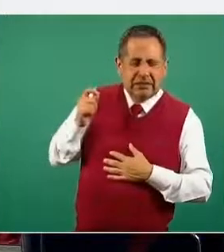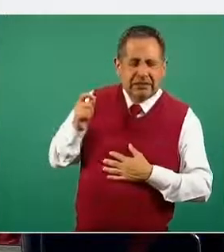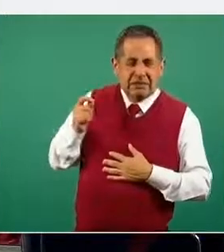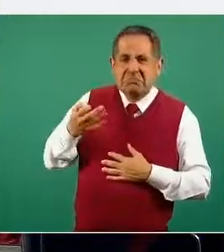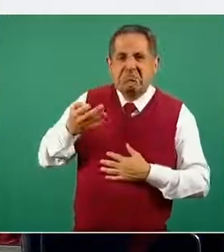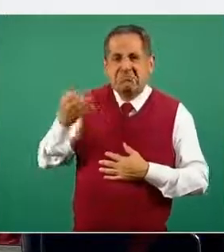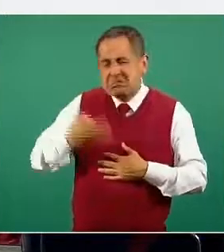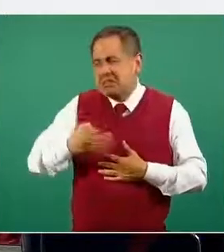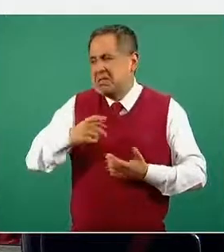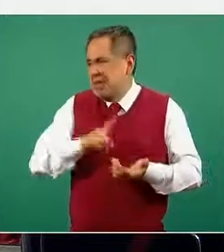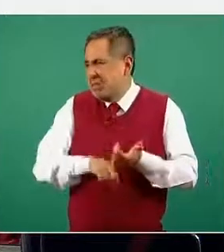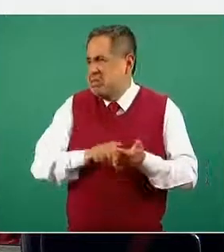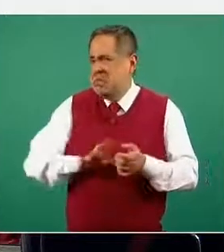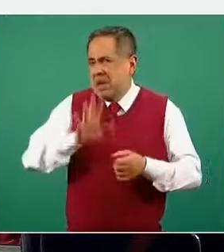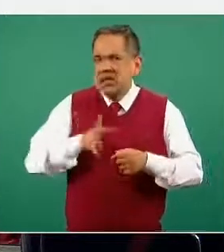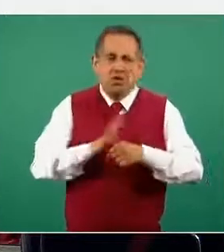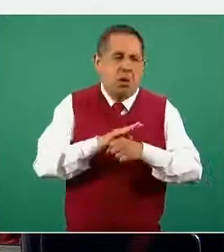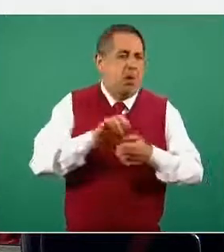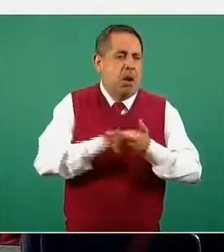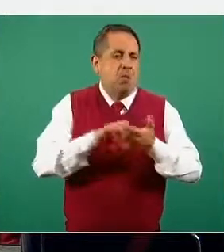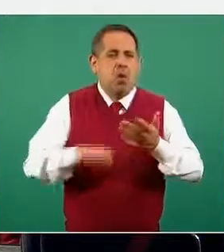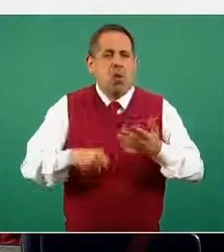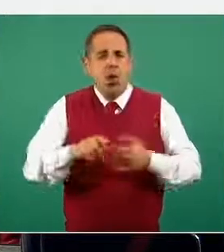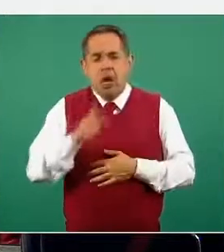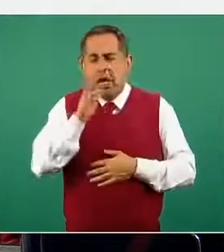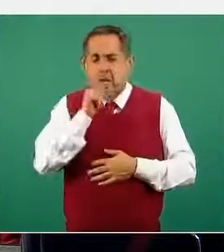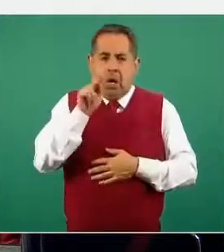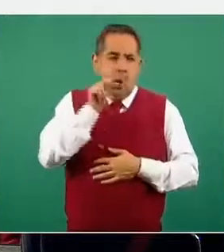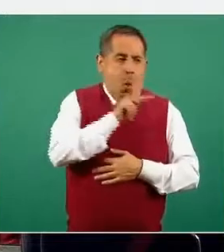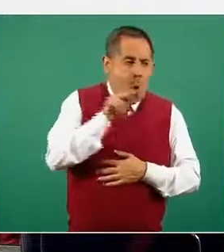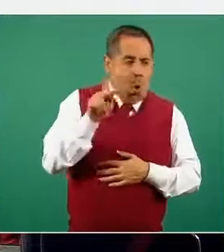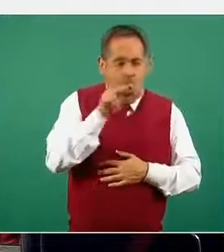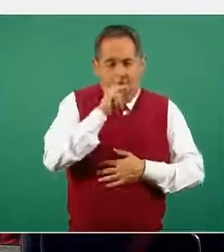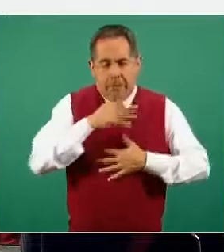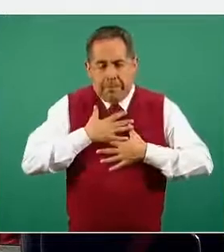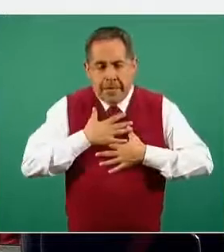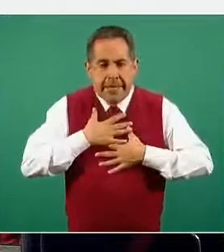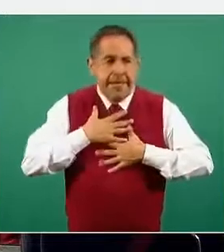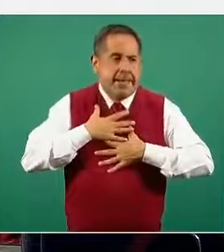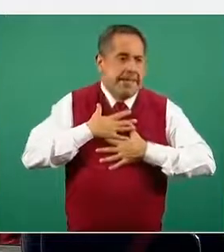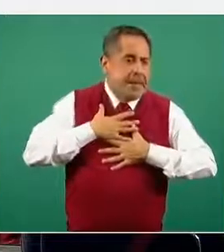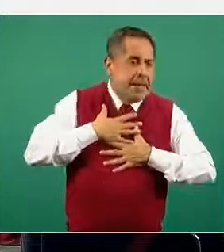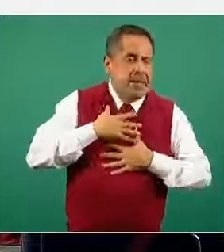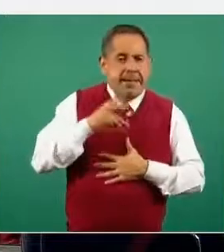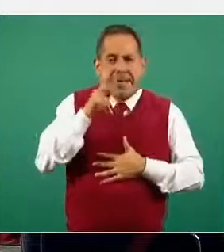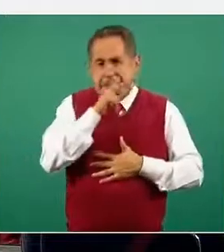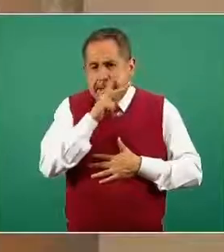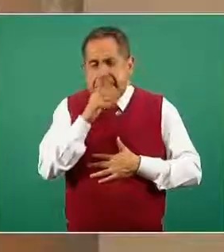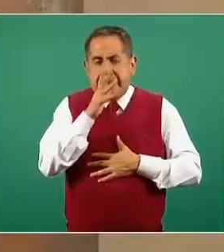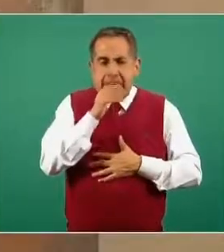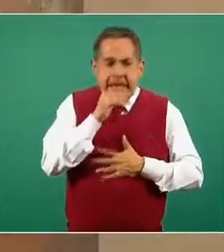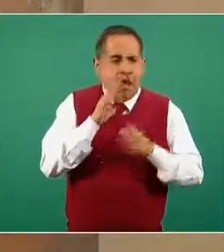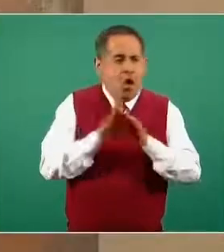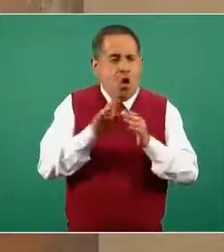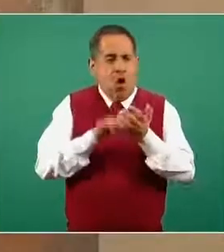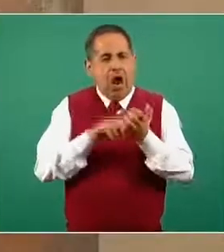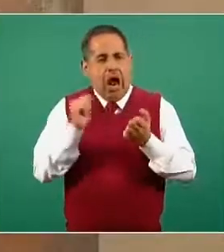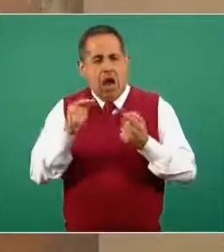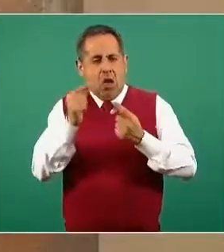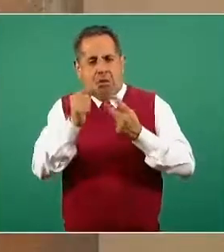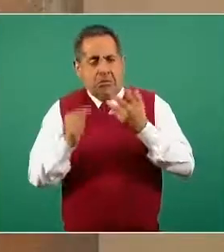complicaciones como puede ser dificultad para respirar o la combinación de algunos de estos otros